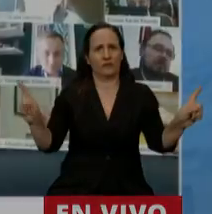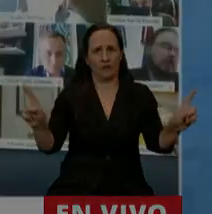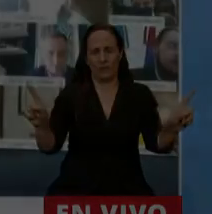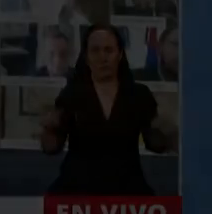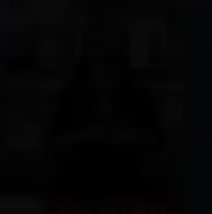diputada.